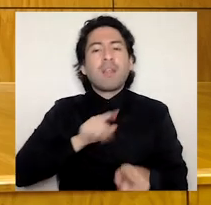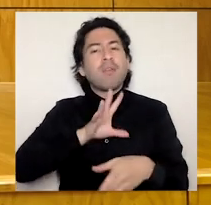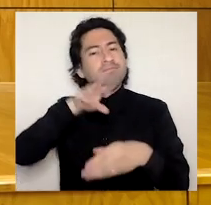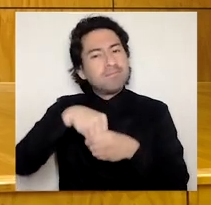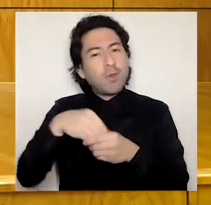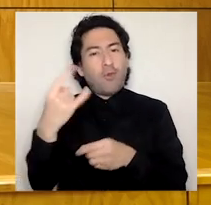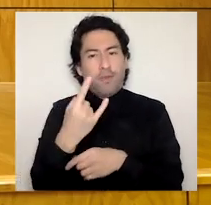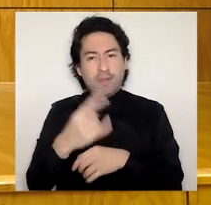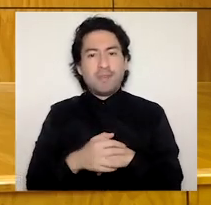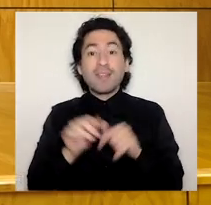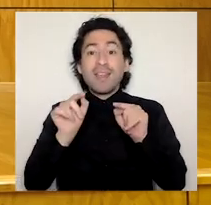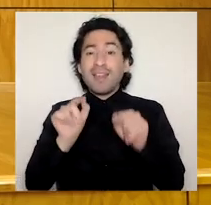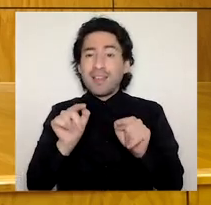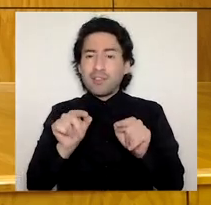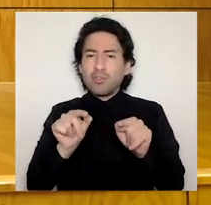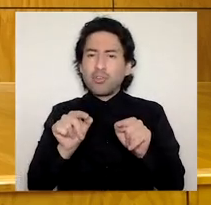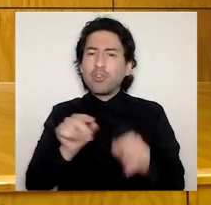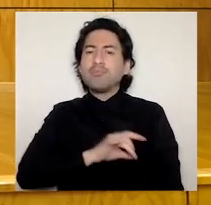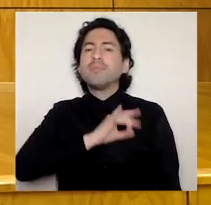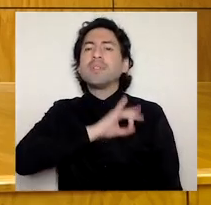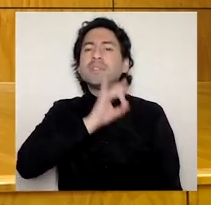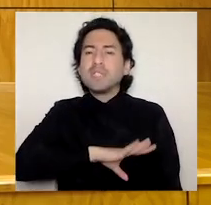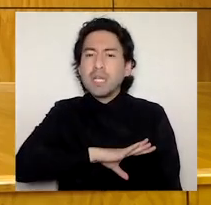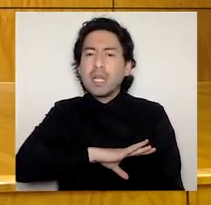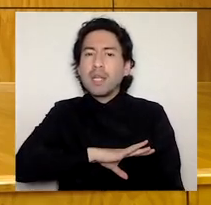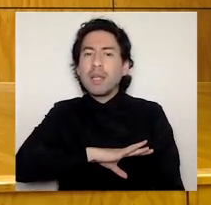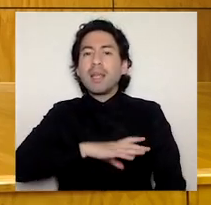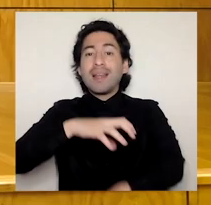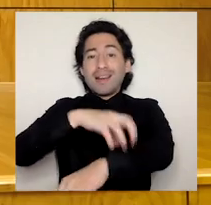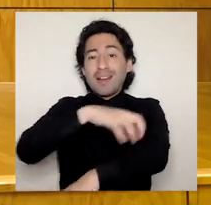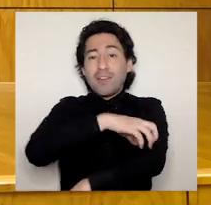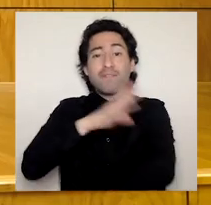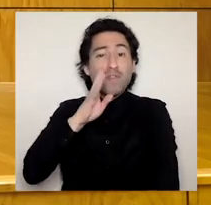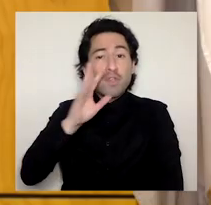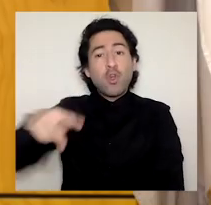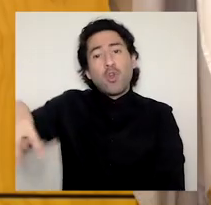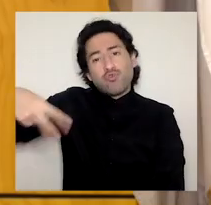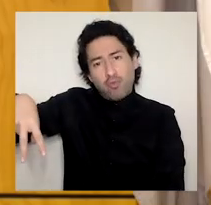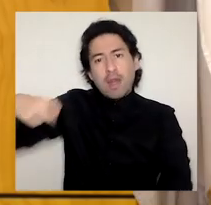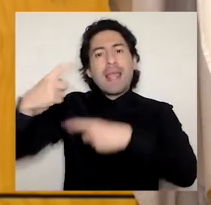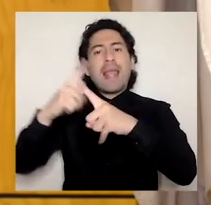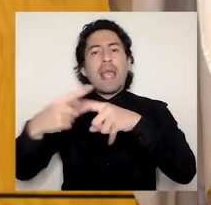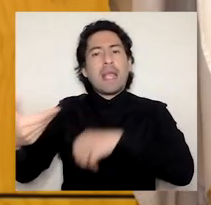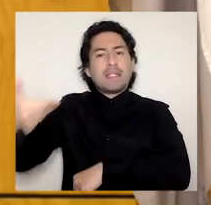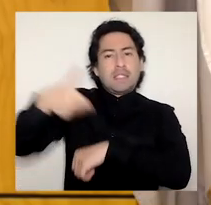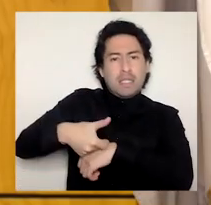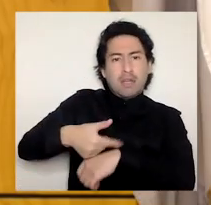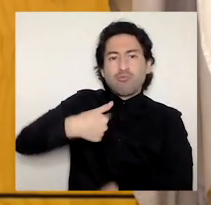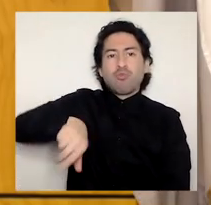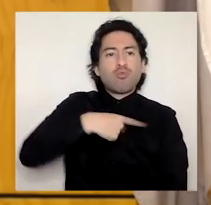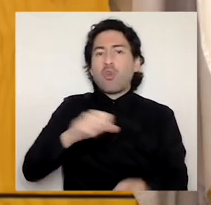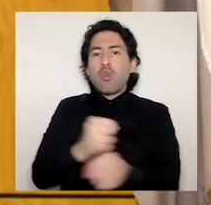Esto es lo que Chile las regiones del Bío Bío y de Ñuble nos exigen. No podemos hacerlo de otra